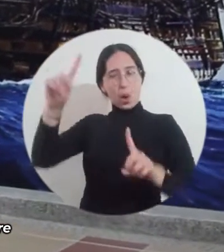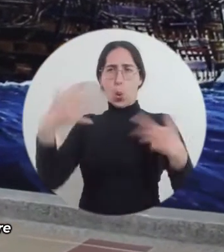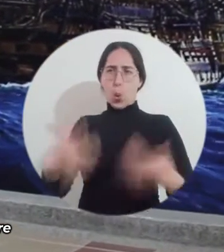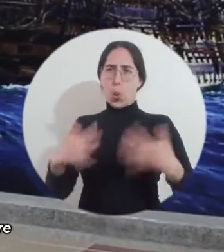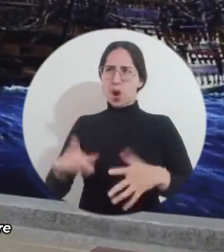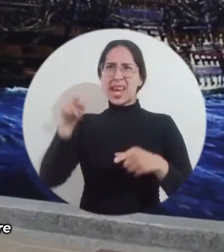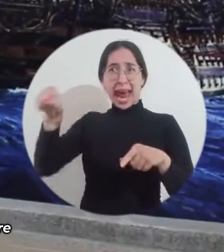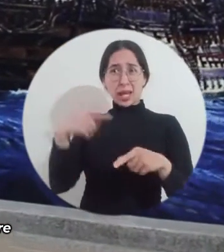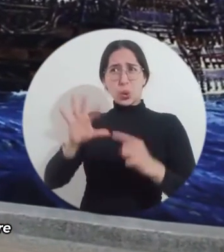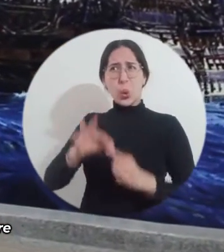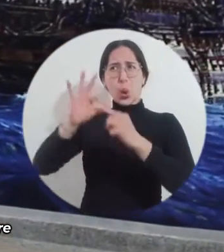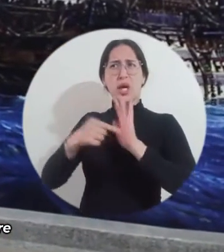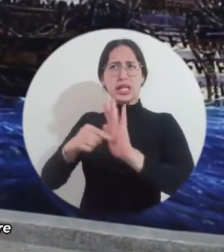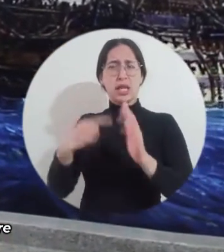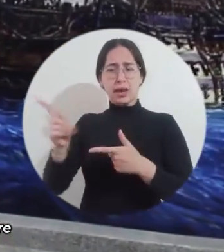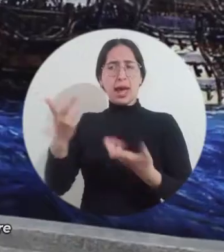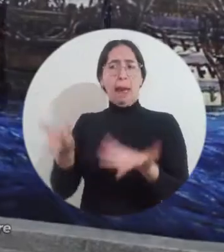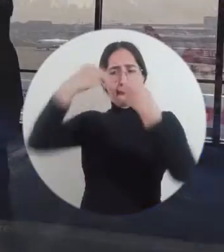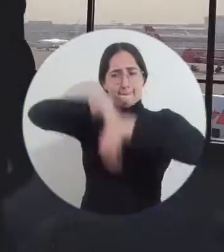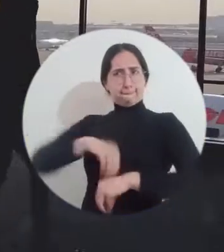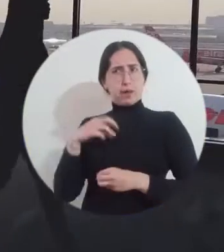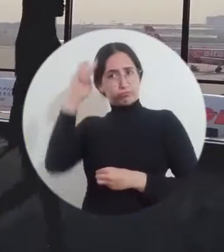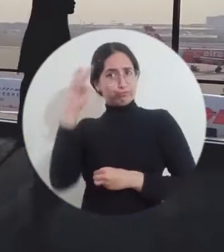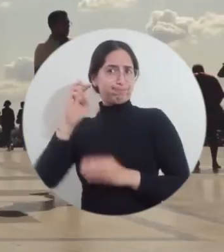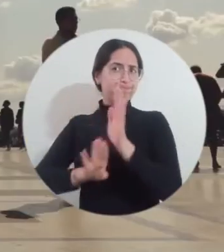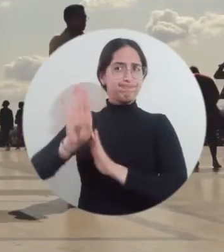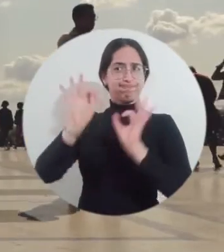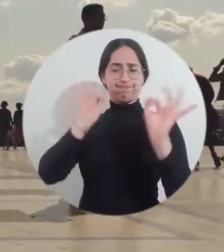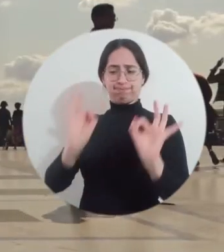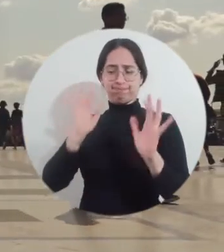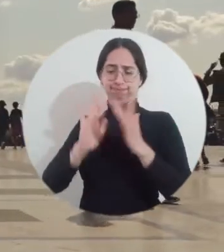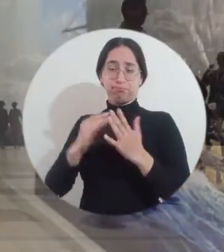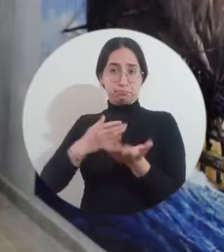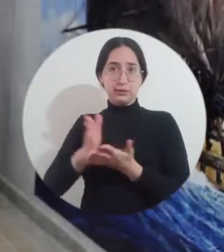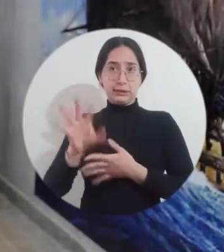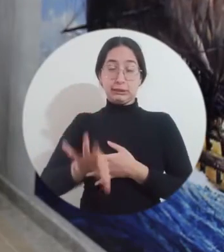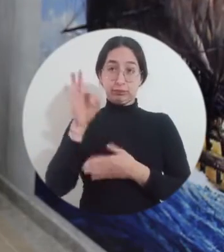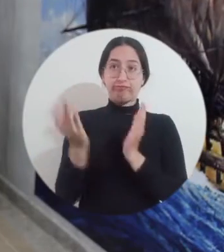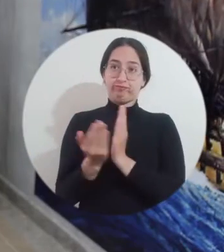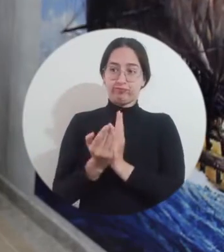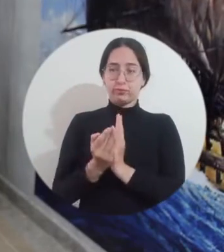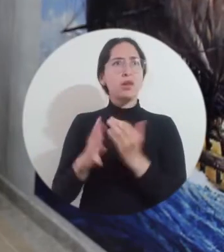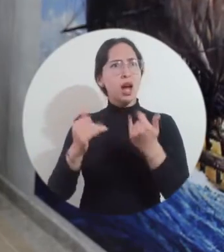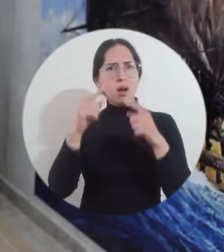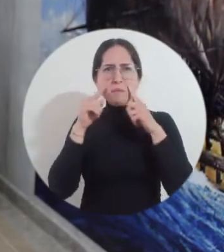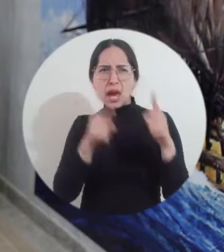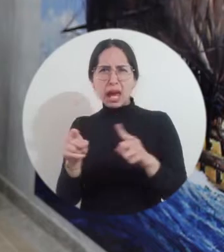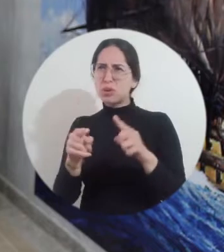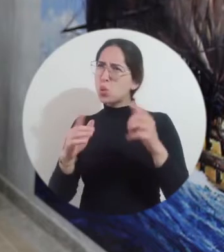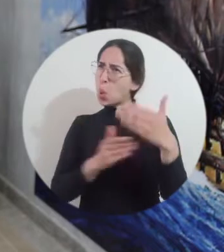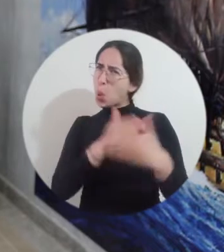esto puedo crecer como profesional respecto a mi carrera. Se aprecia el avance en la